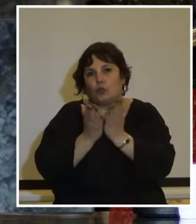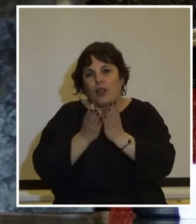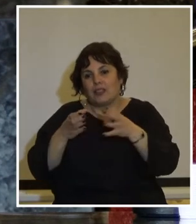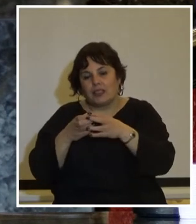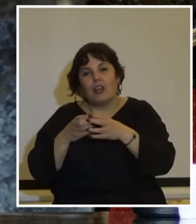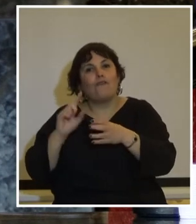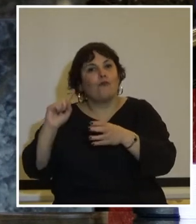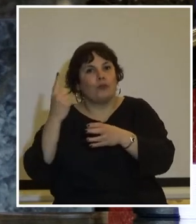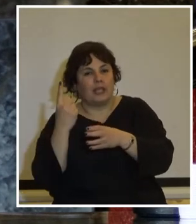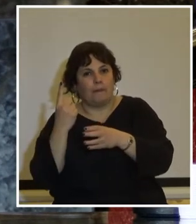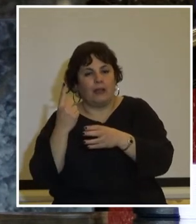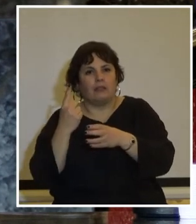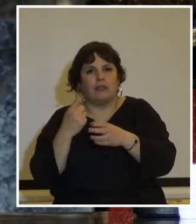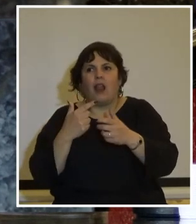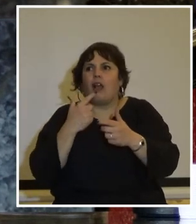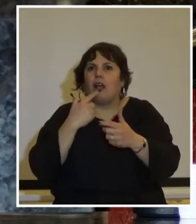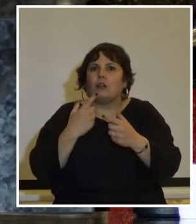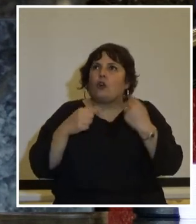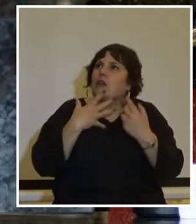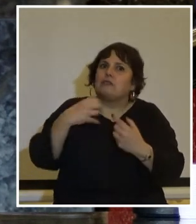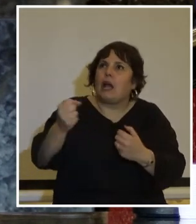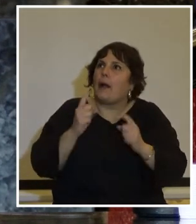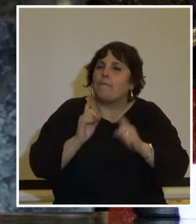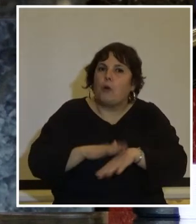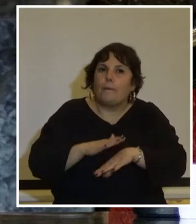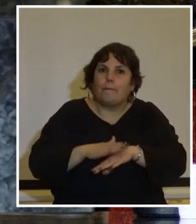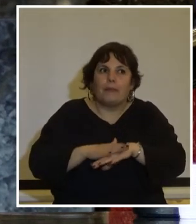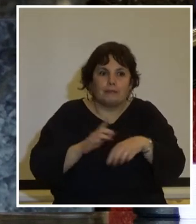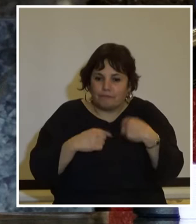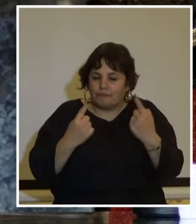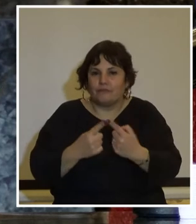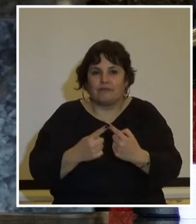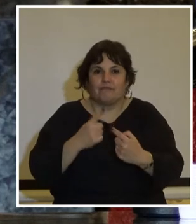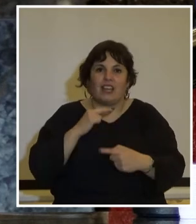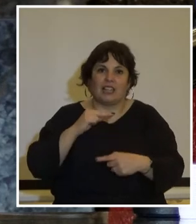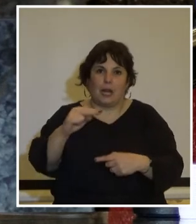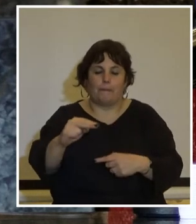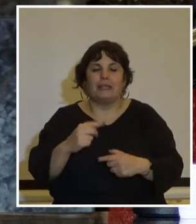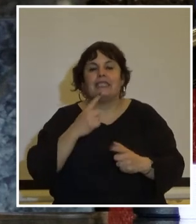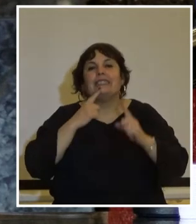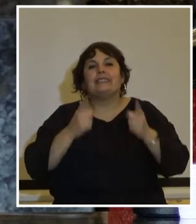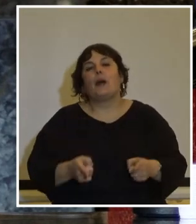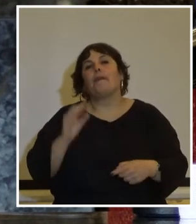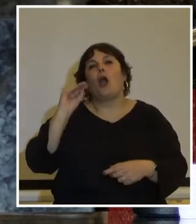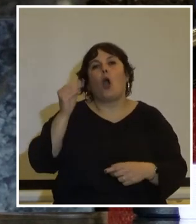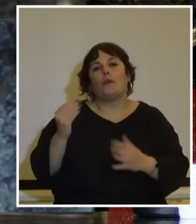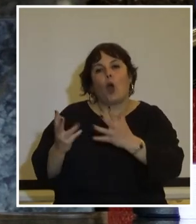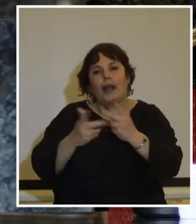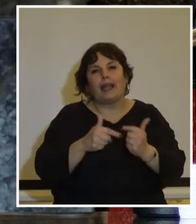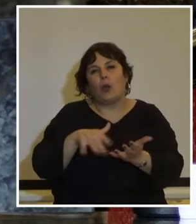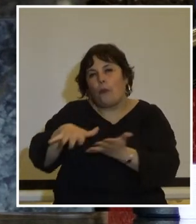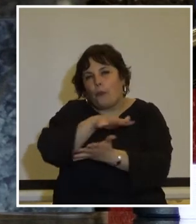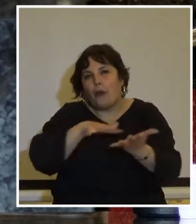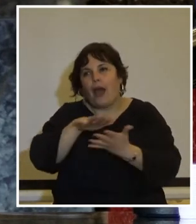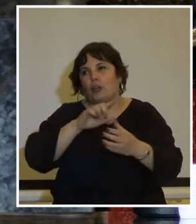fundamentalmente que les arrebataron los suyos de ese momento que son los nuestros eternamente y también jóvenes organizados en los barrios